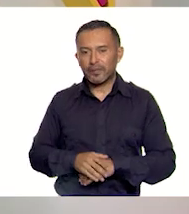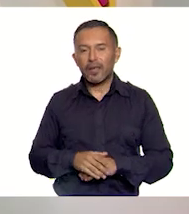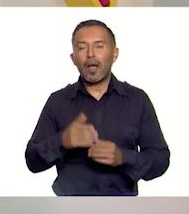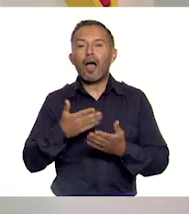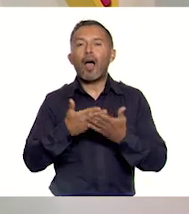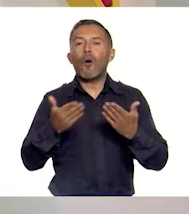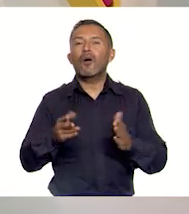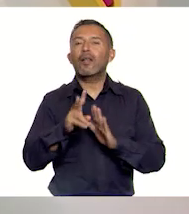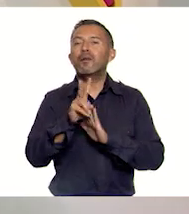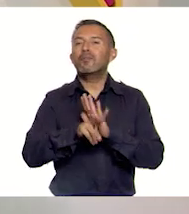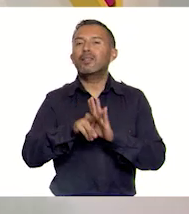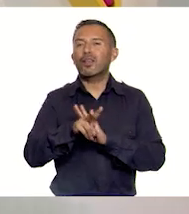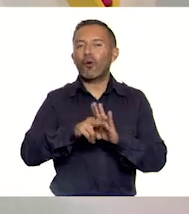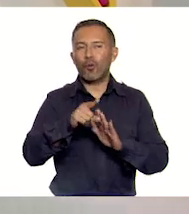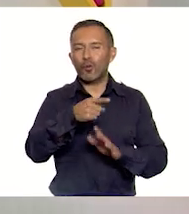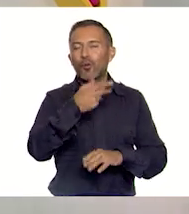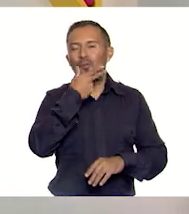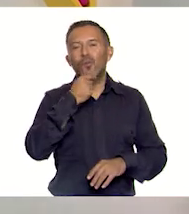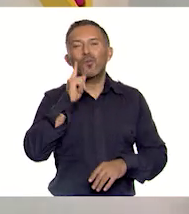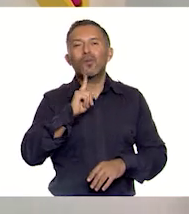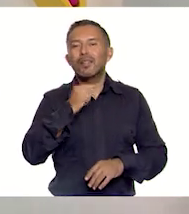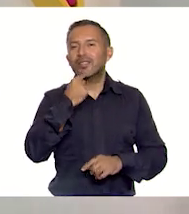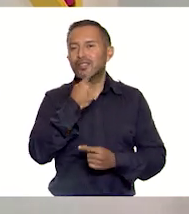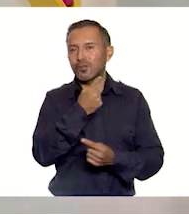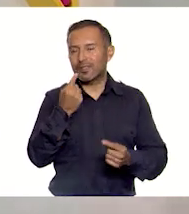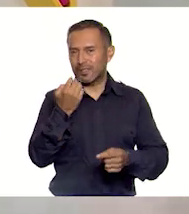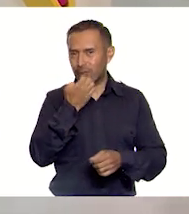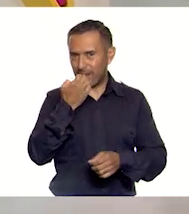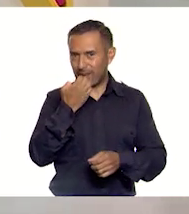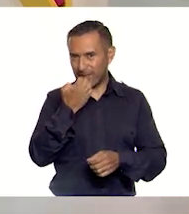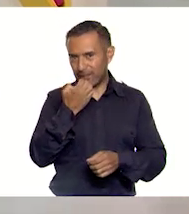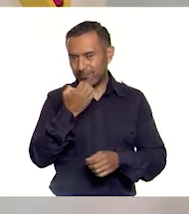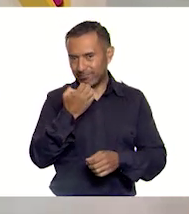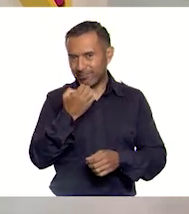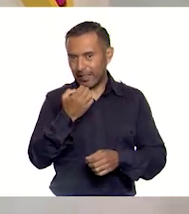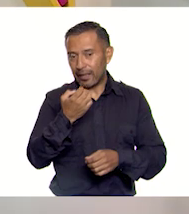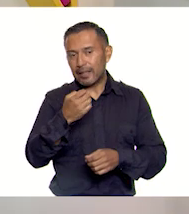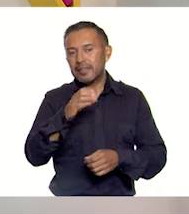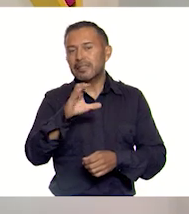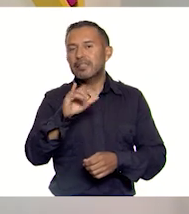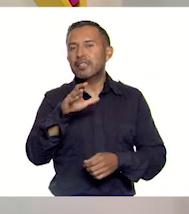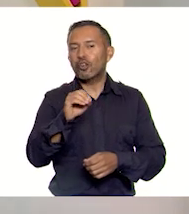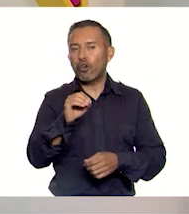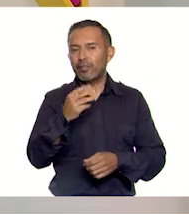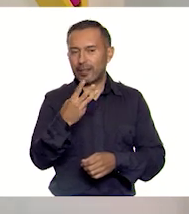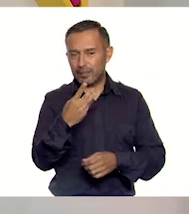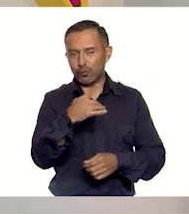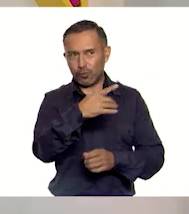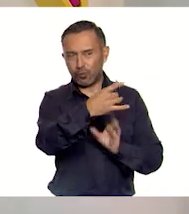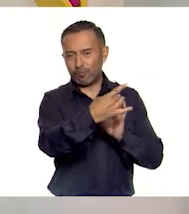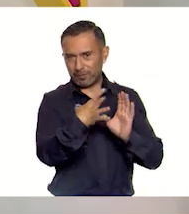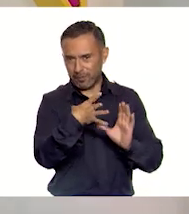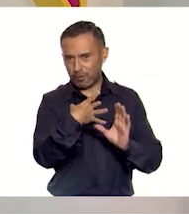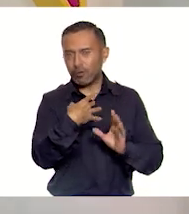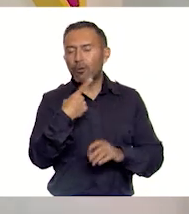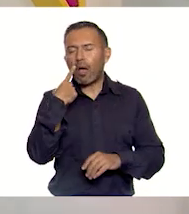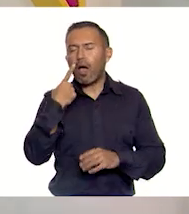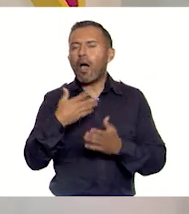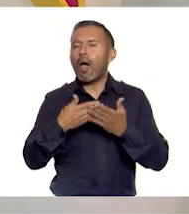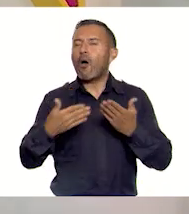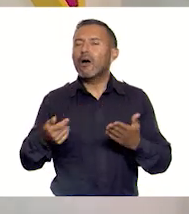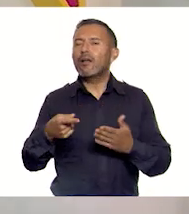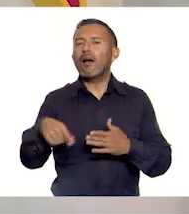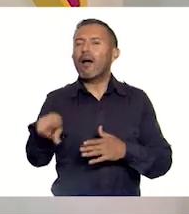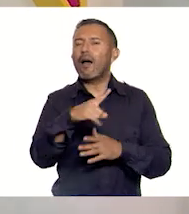un video que nos hicieron llegar las niñas y niños del ciclo 3. Fíjense que les preguntamos qué propuestas nos harían para mantenernos activos en casa